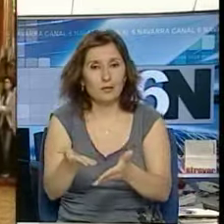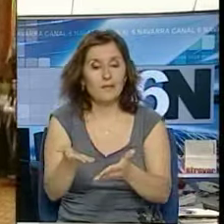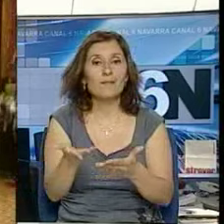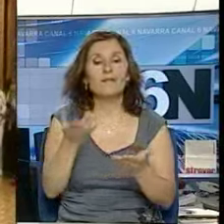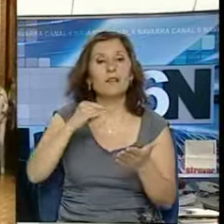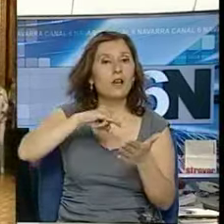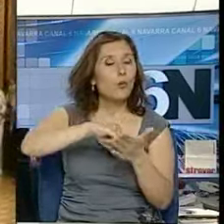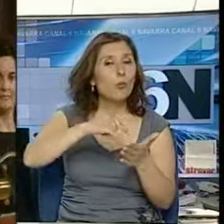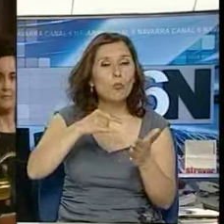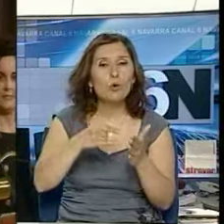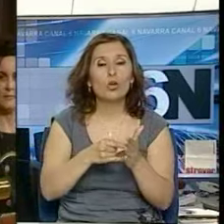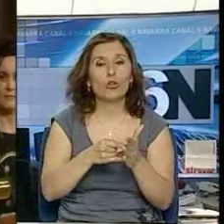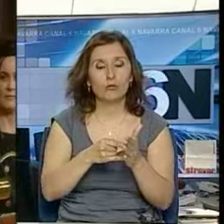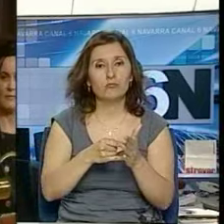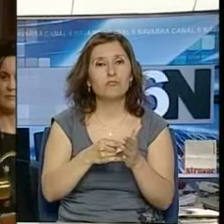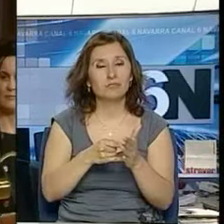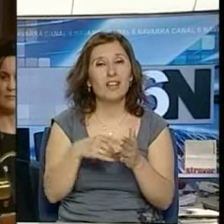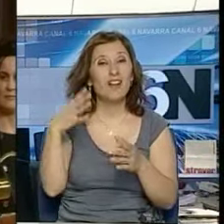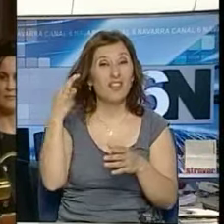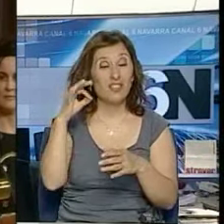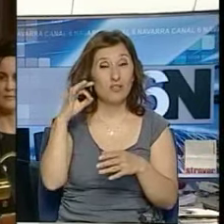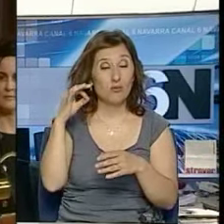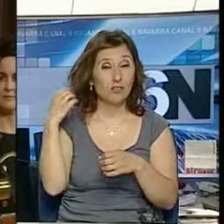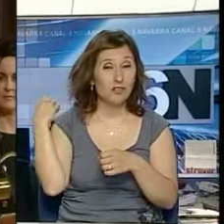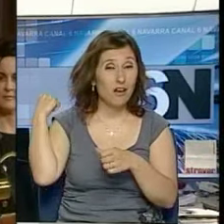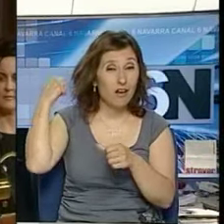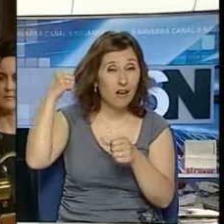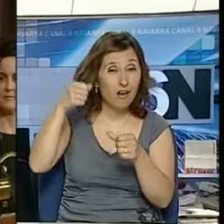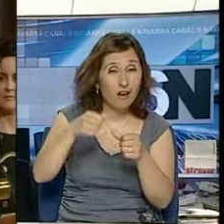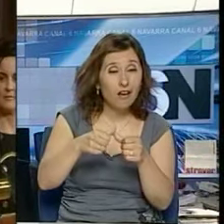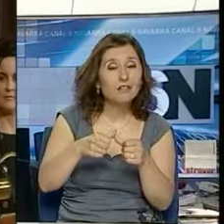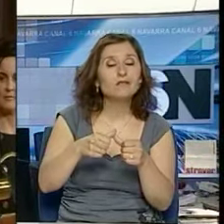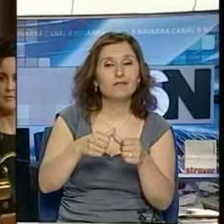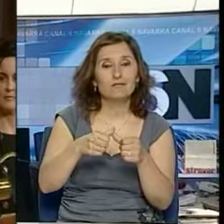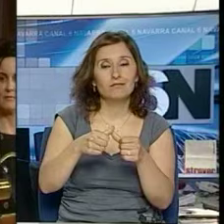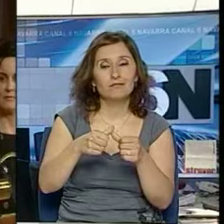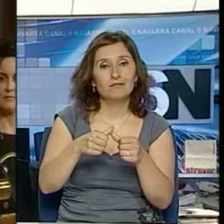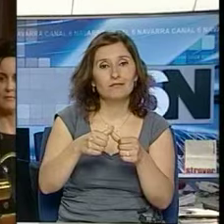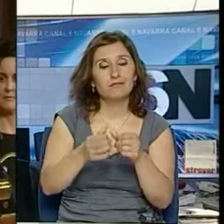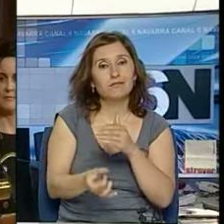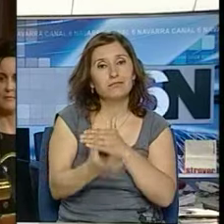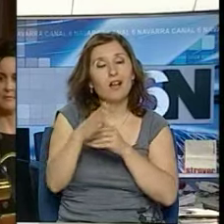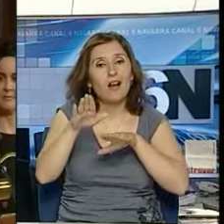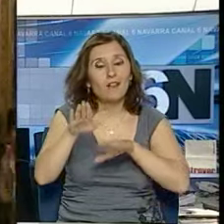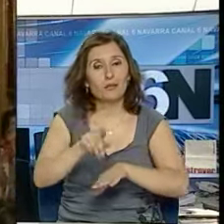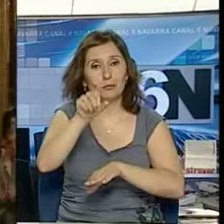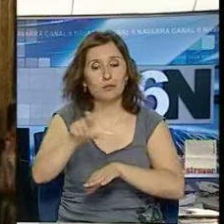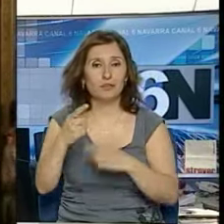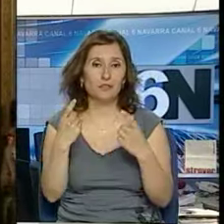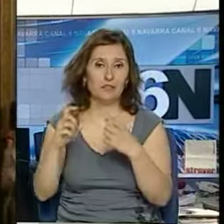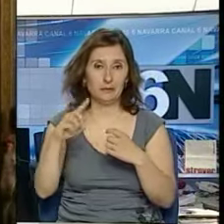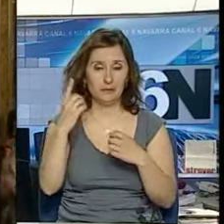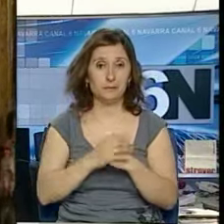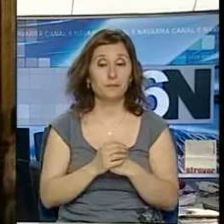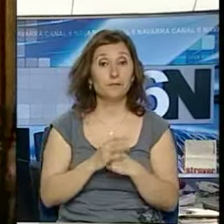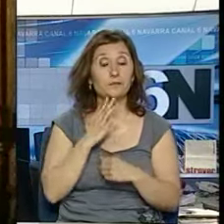proyecto que desde 50 años viene existiendo en pro de los más necesitados. Miguel